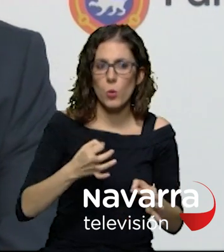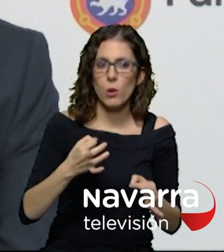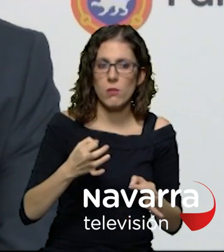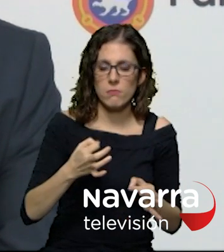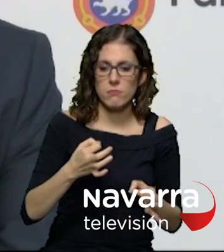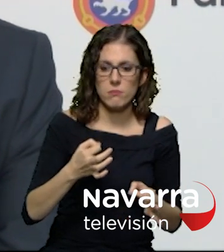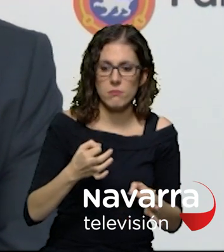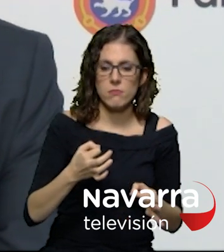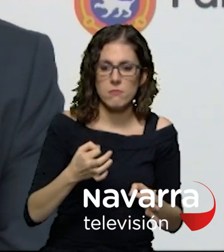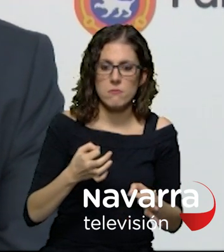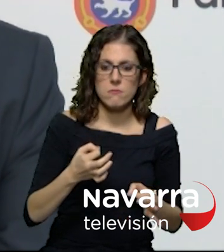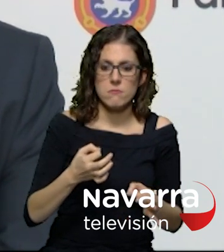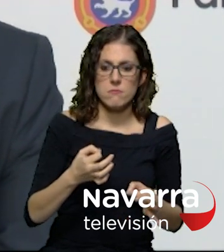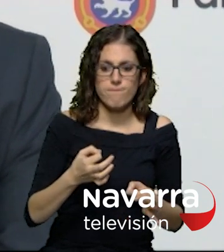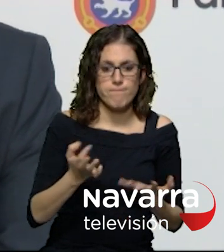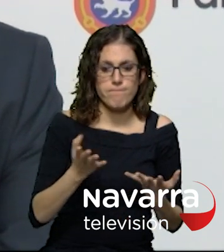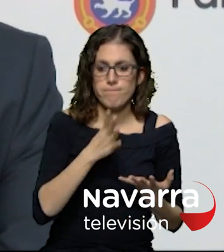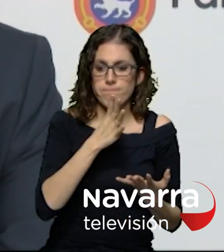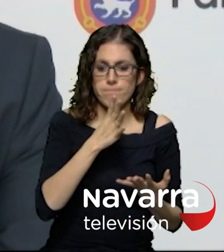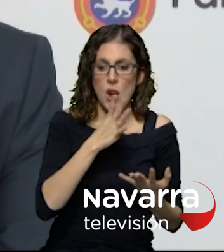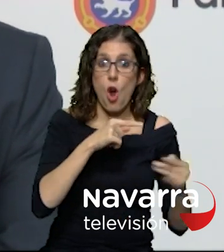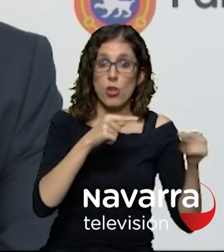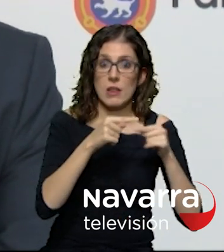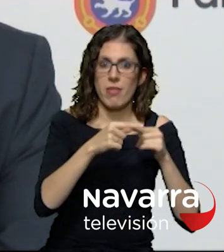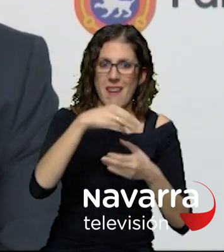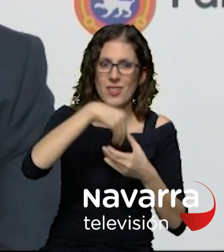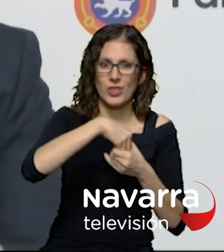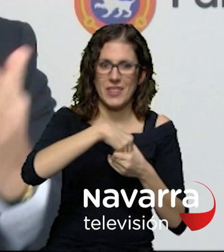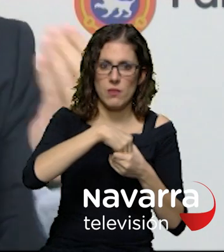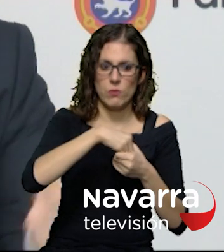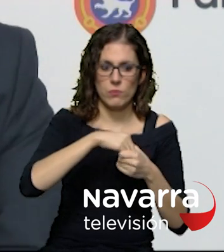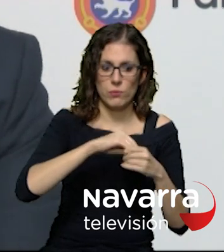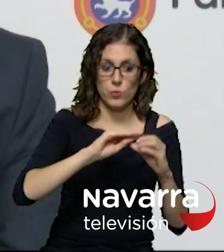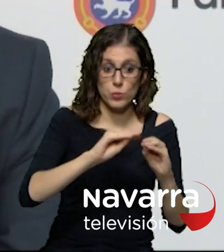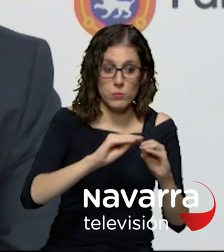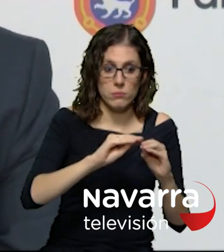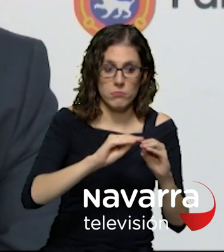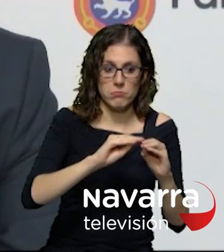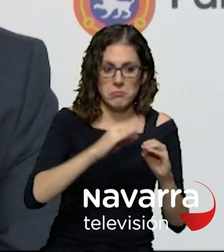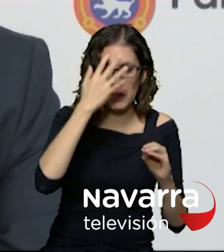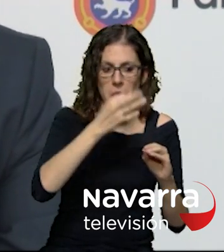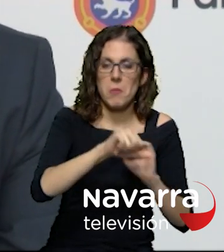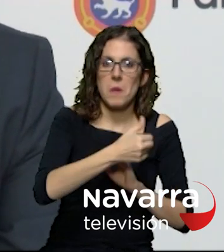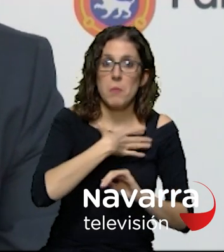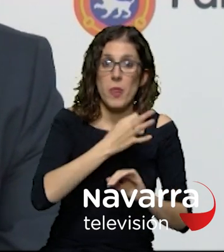a la vista del contenido de esta ordenanza que es recuperar no la ordenanza